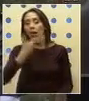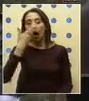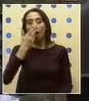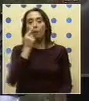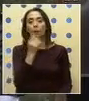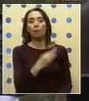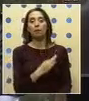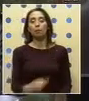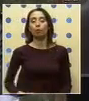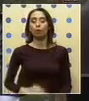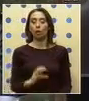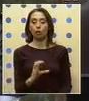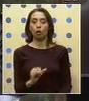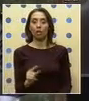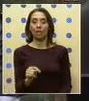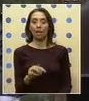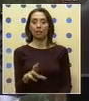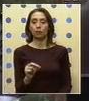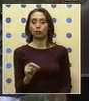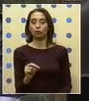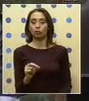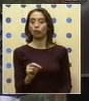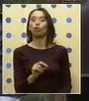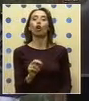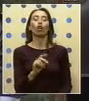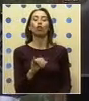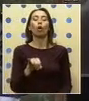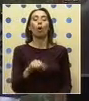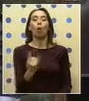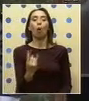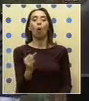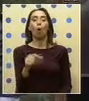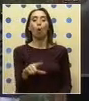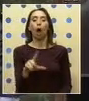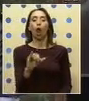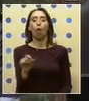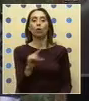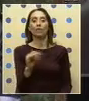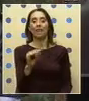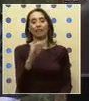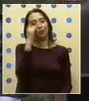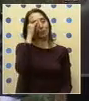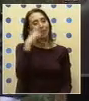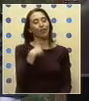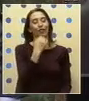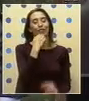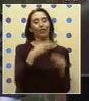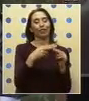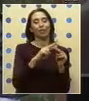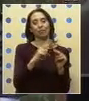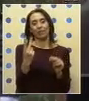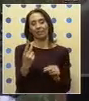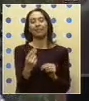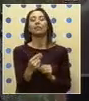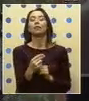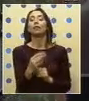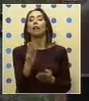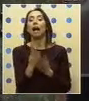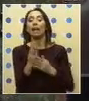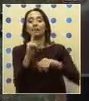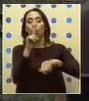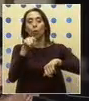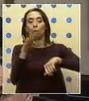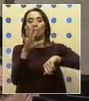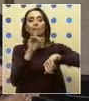José Luis Castro, Juan Luis Castro, perdone diputado por el error, hasta por un minuto y medio.